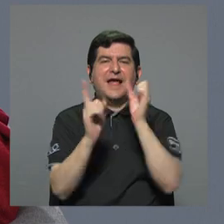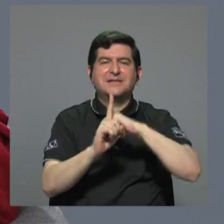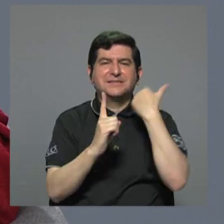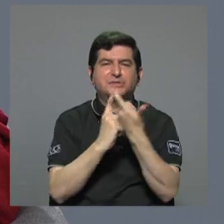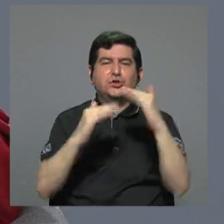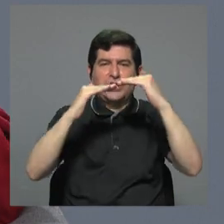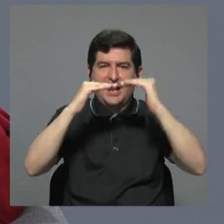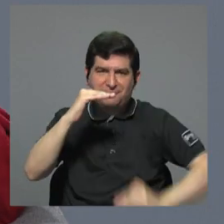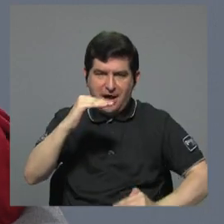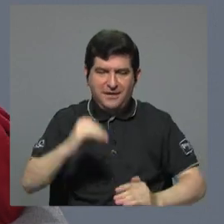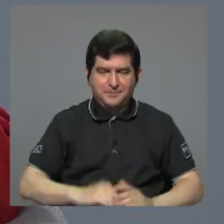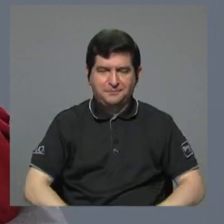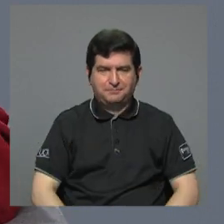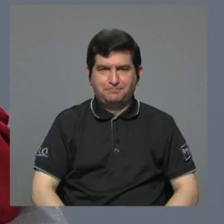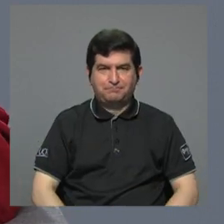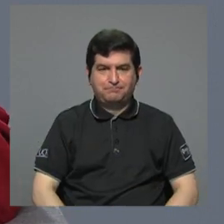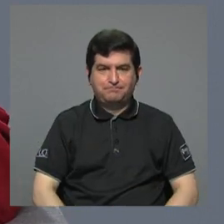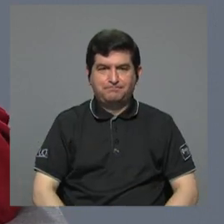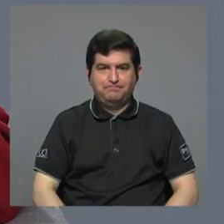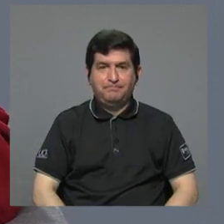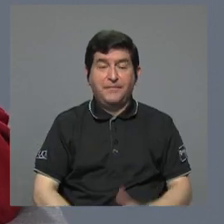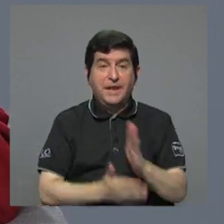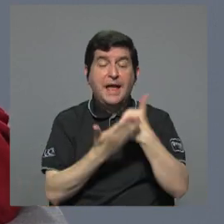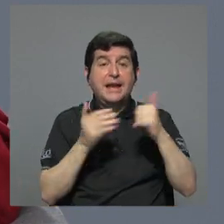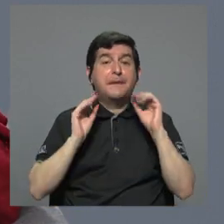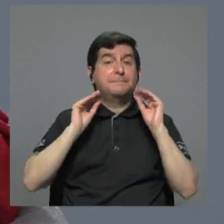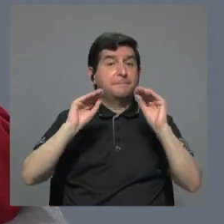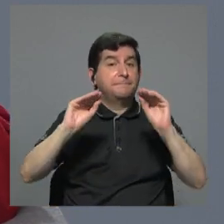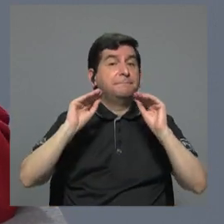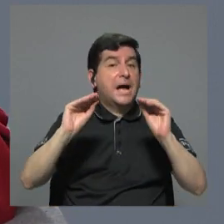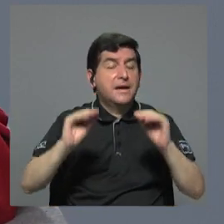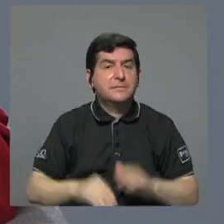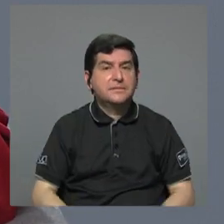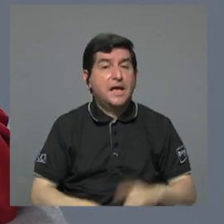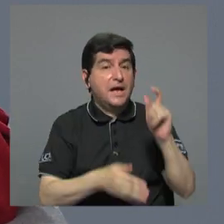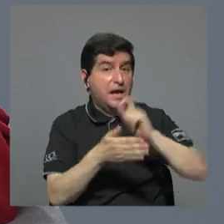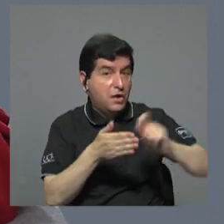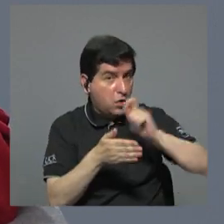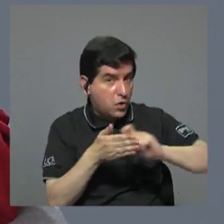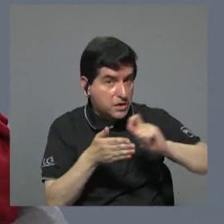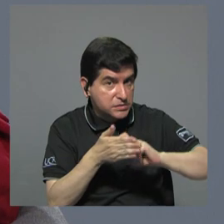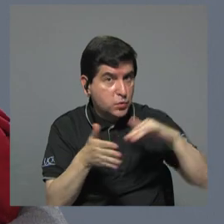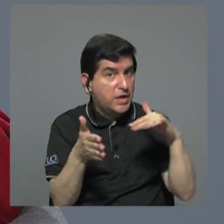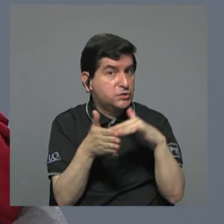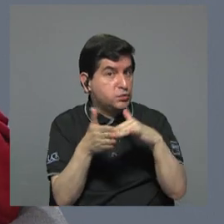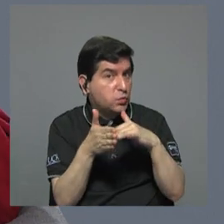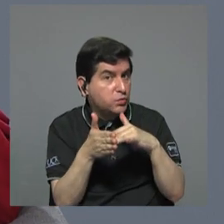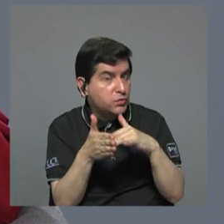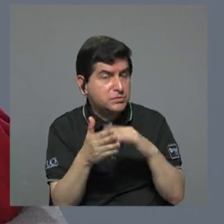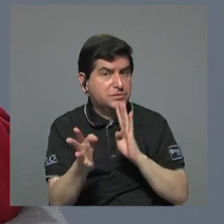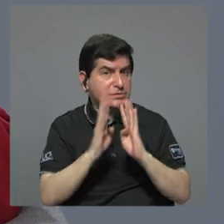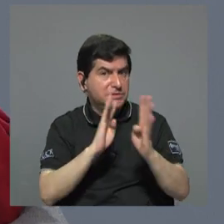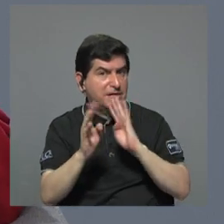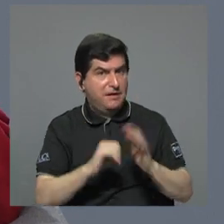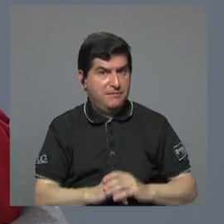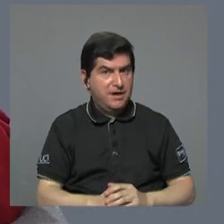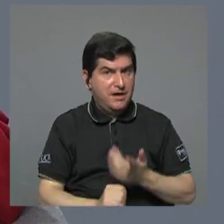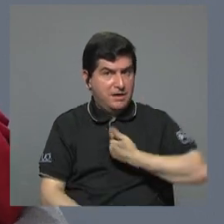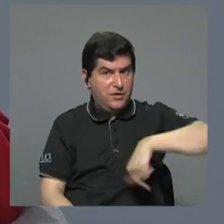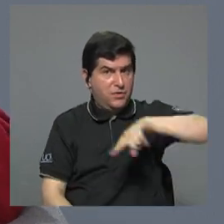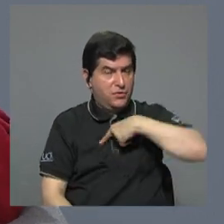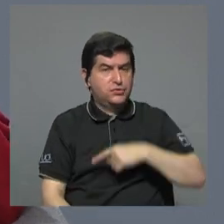bajas? ¿En la parte de educación? ¿En lo que es la escolaridad? Porque si estamos hablando de